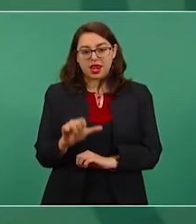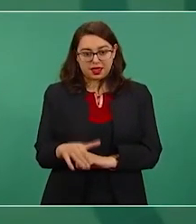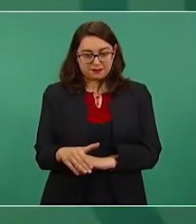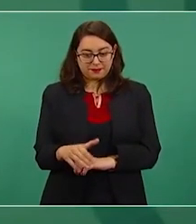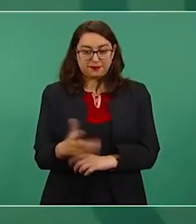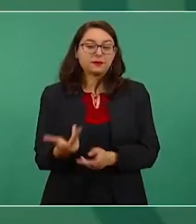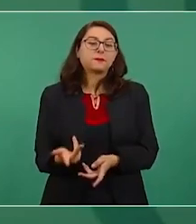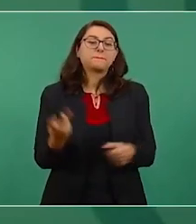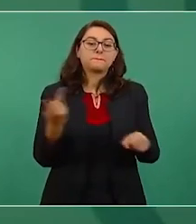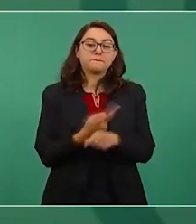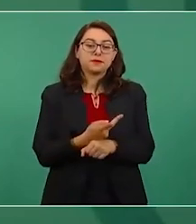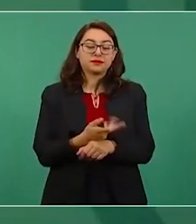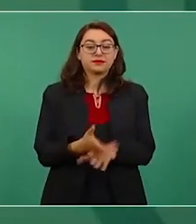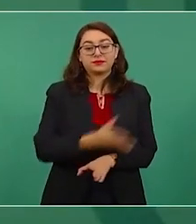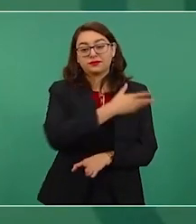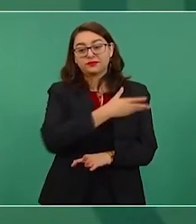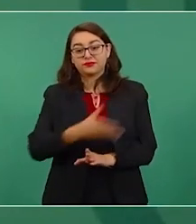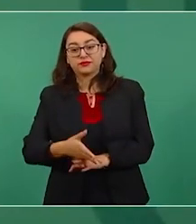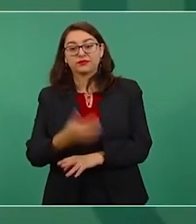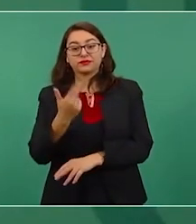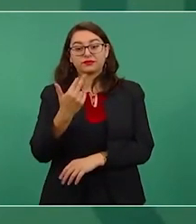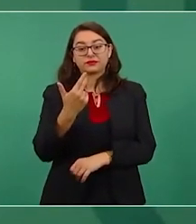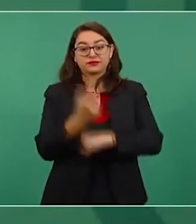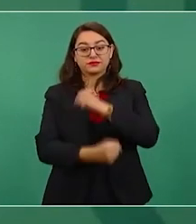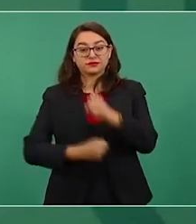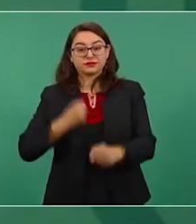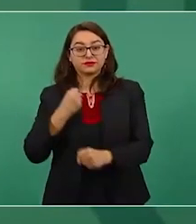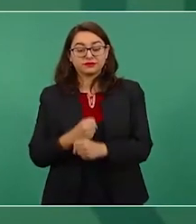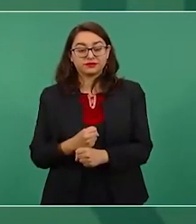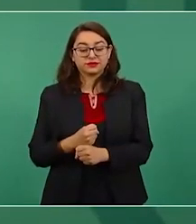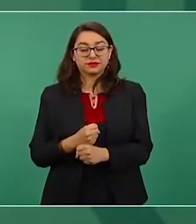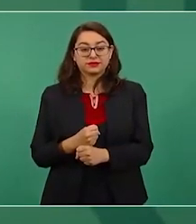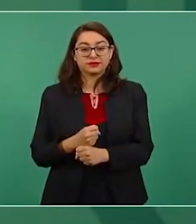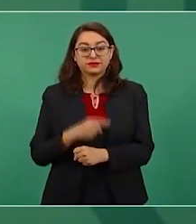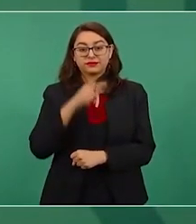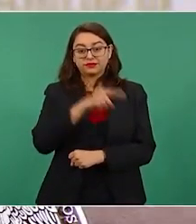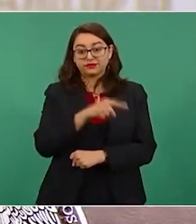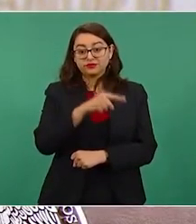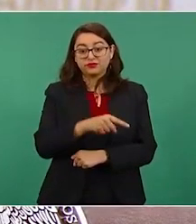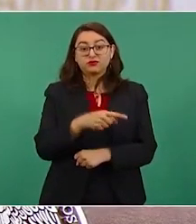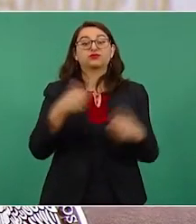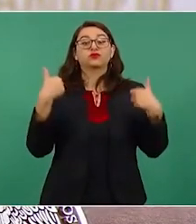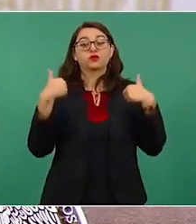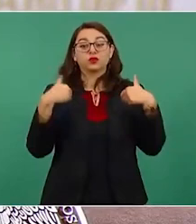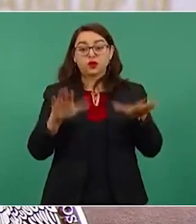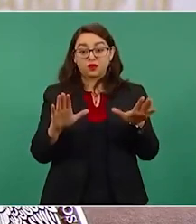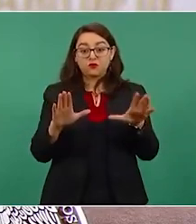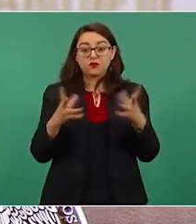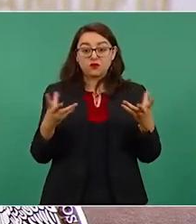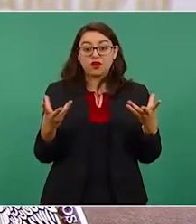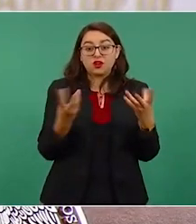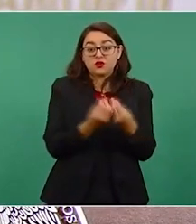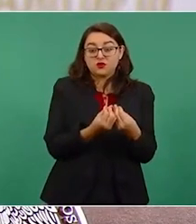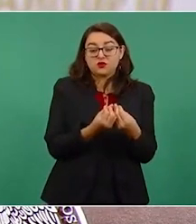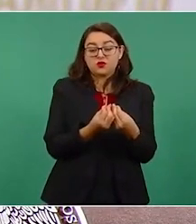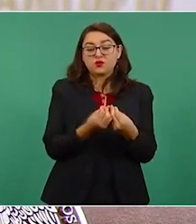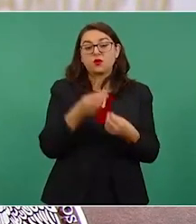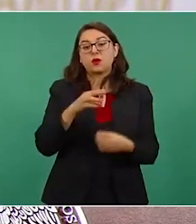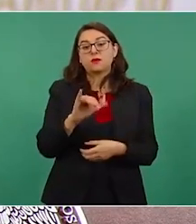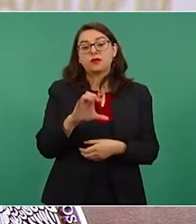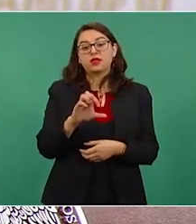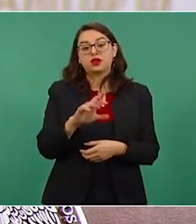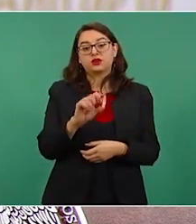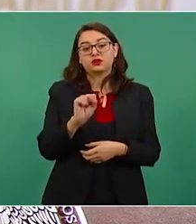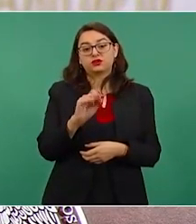que durante casi 25 años fue el principal asesor legal de la compañía Microsoft en